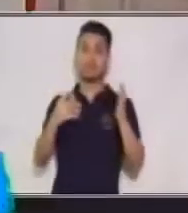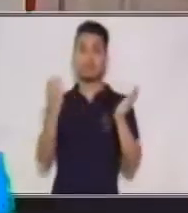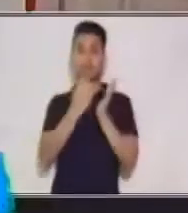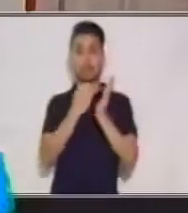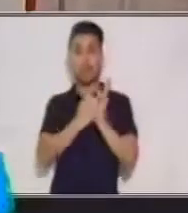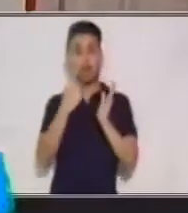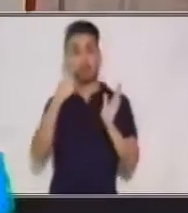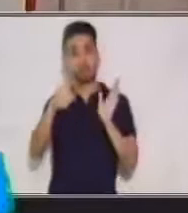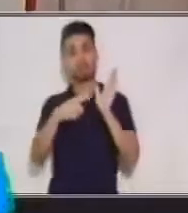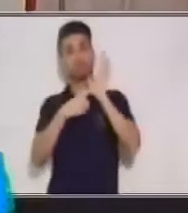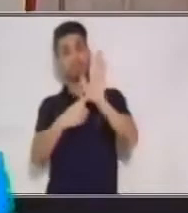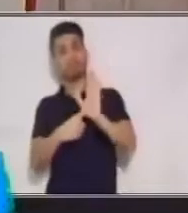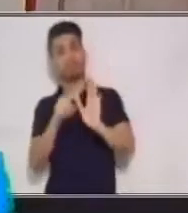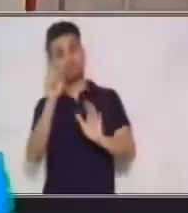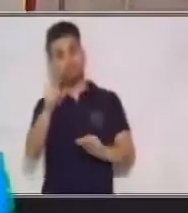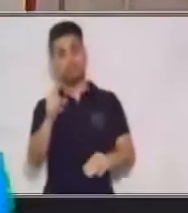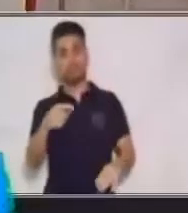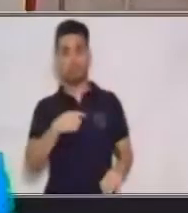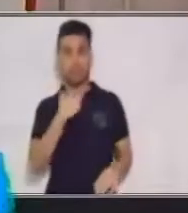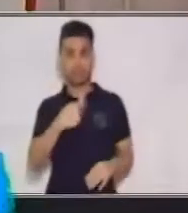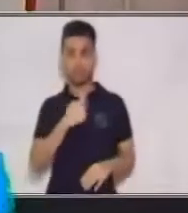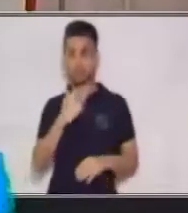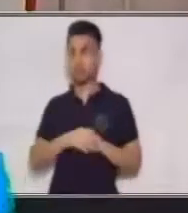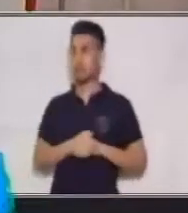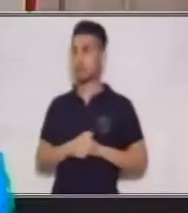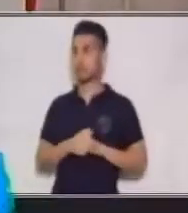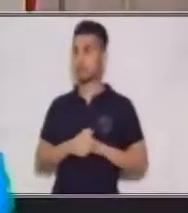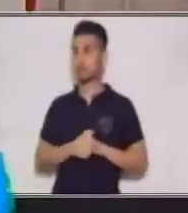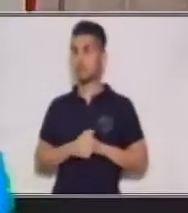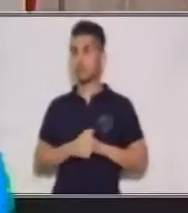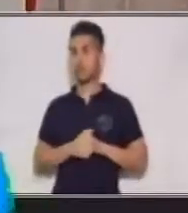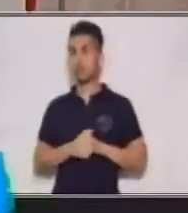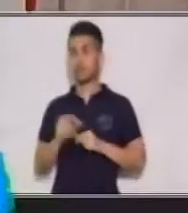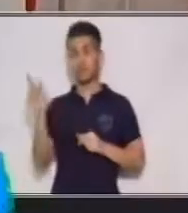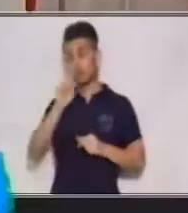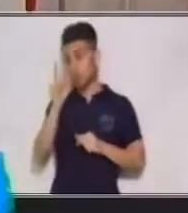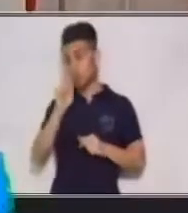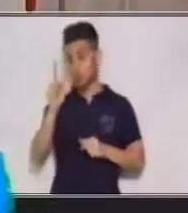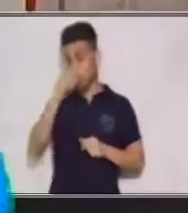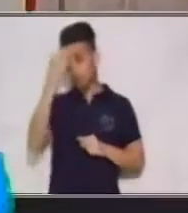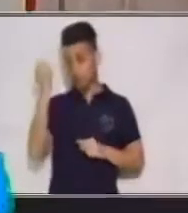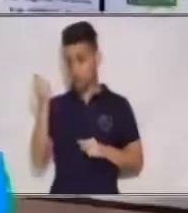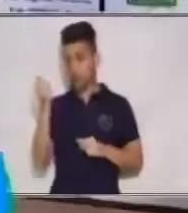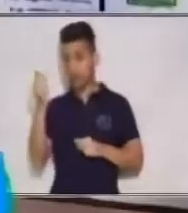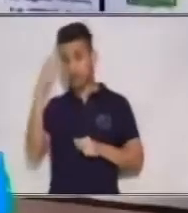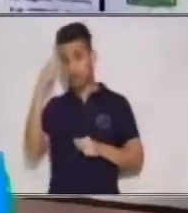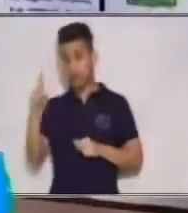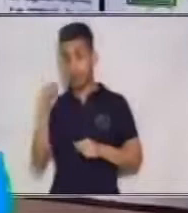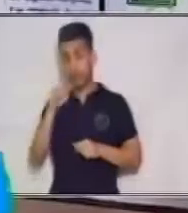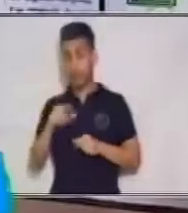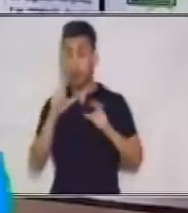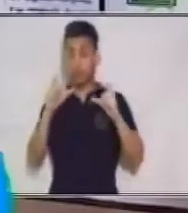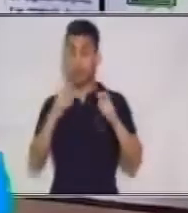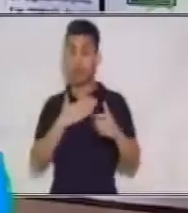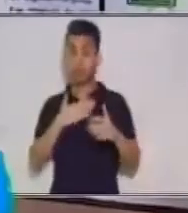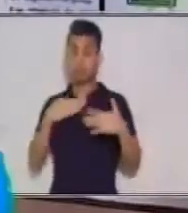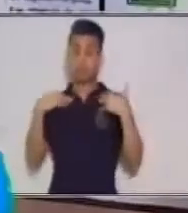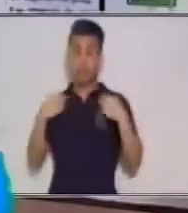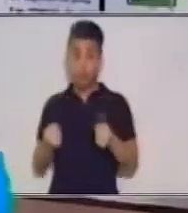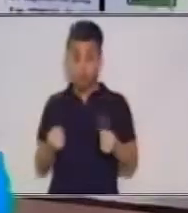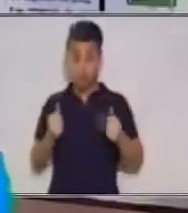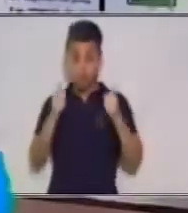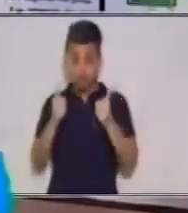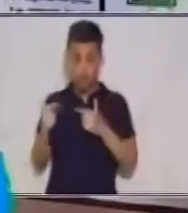posteriormente a tus catedráticos. Y no olvides que para cuidar de nuestra salud y nuestro bienestar,